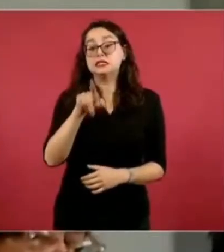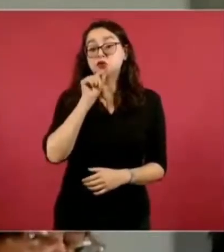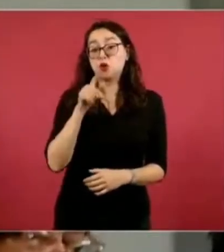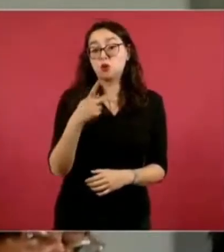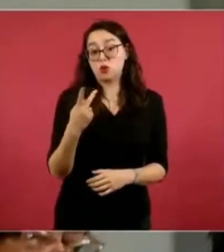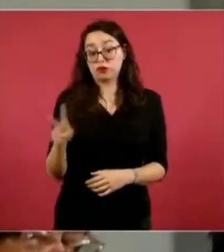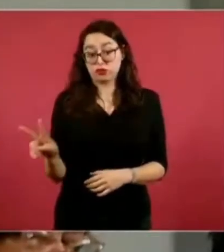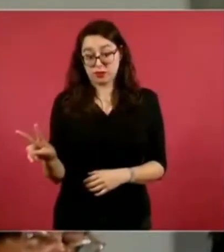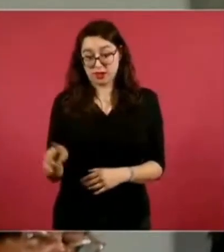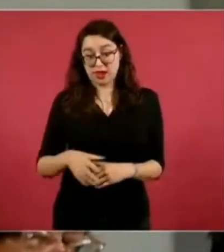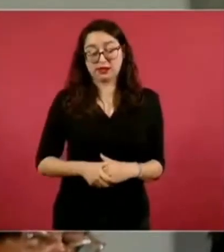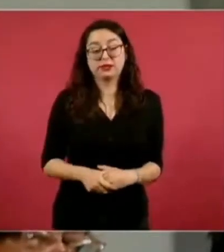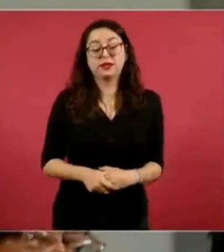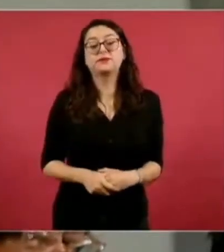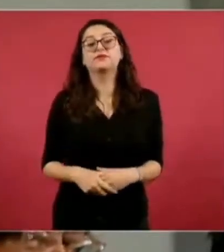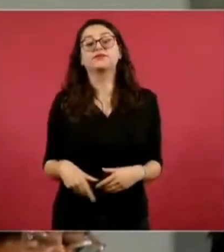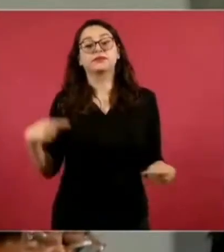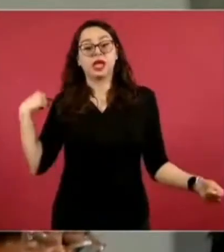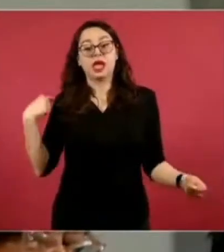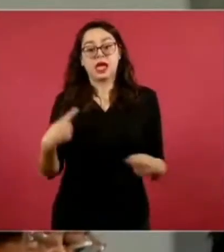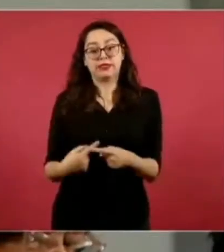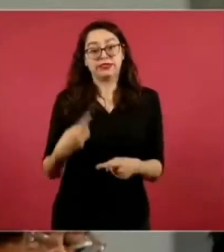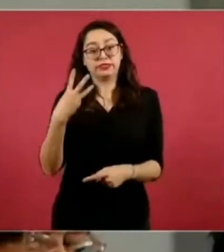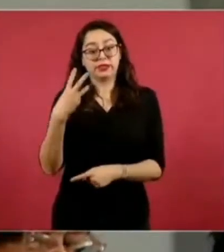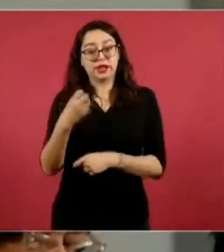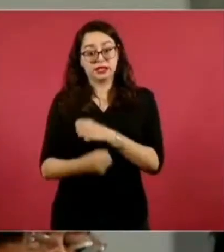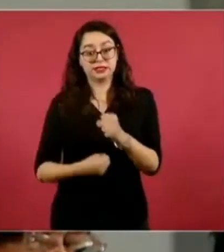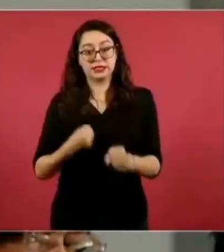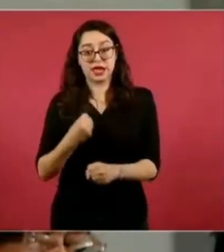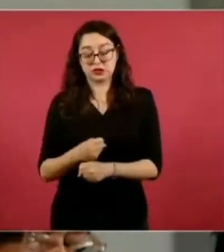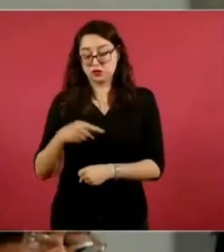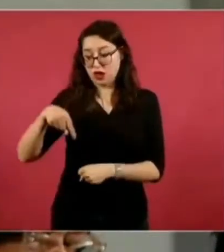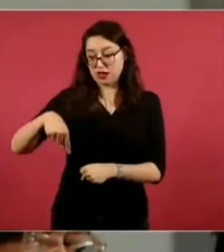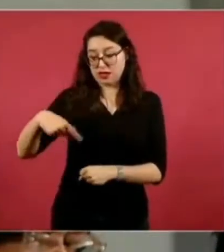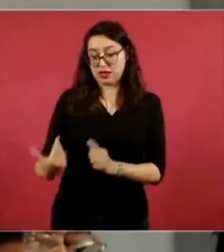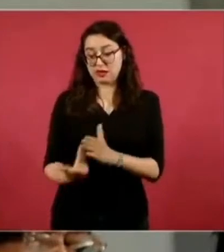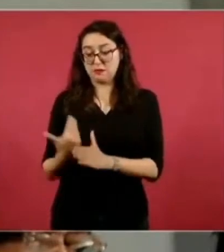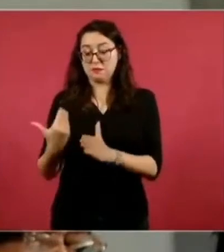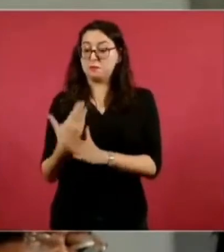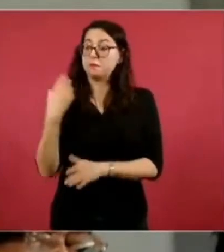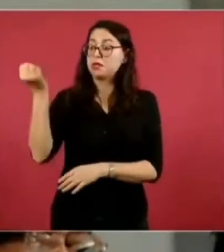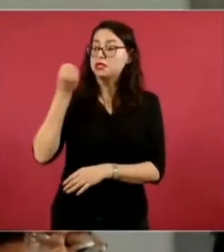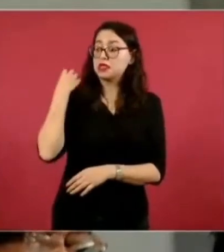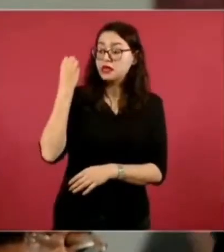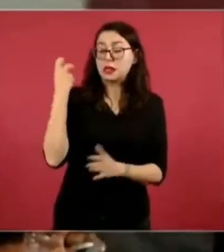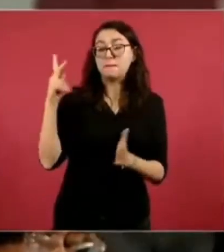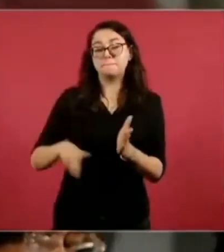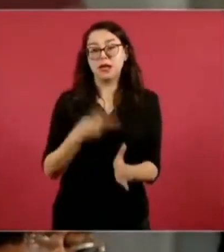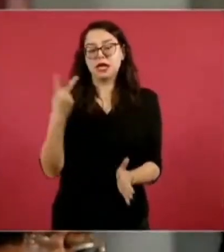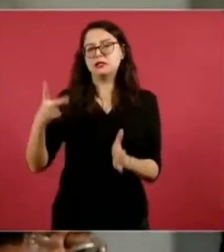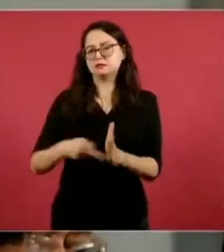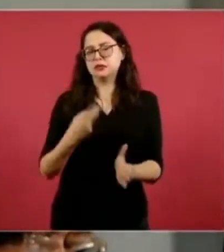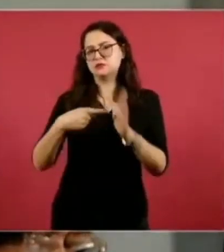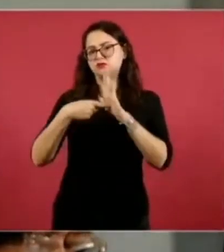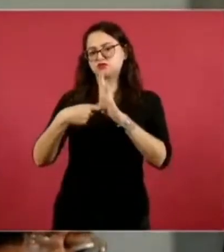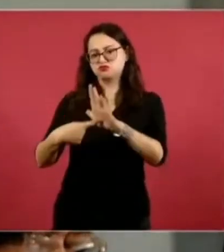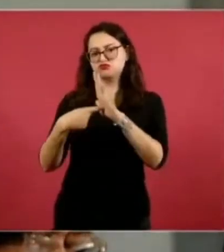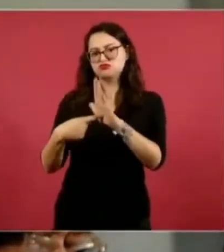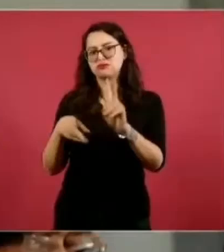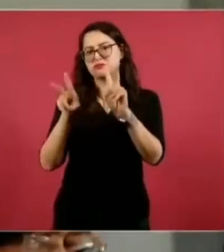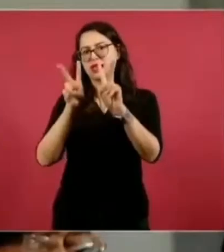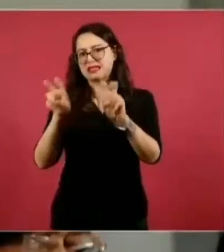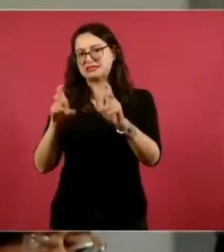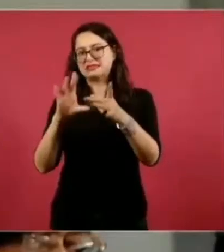A lo largo de más de tres años se ha traído a la mañanera el tema de construcciones ilegales en Puerto Vallarta, en